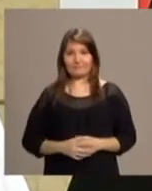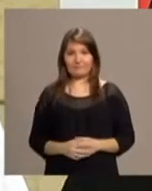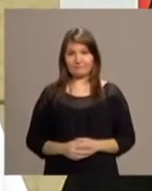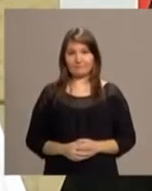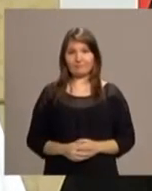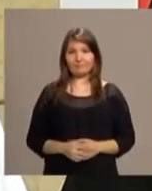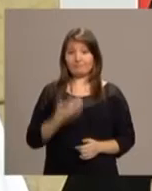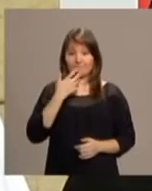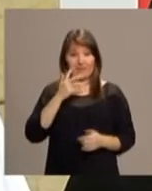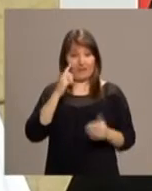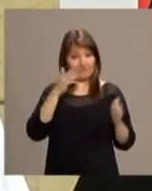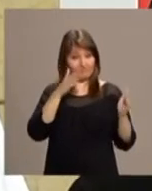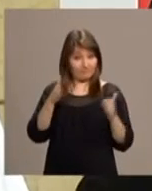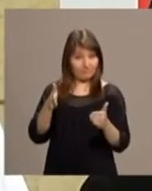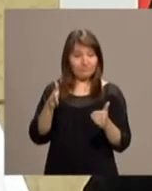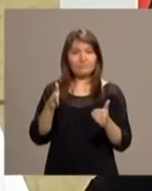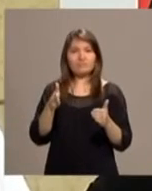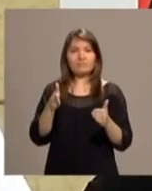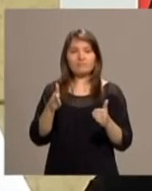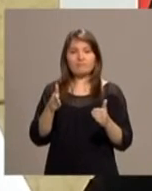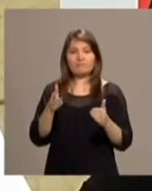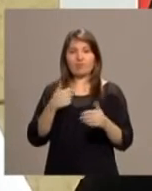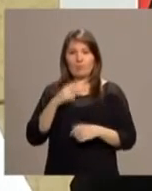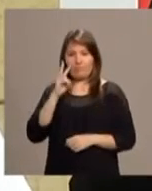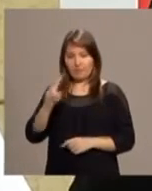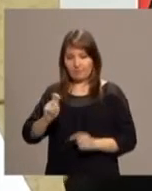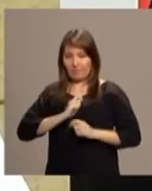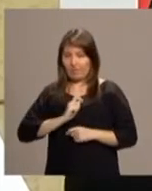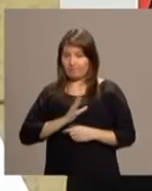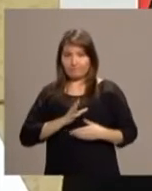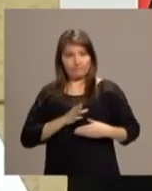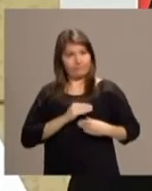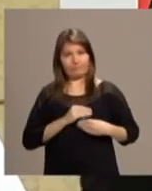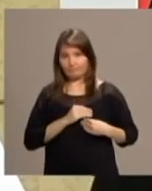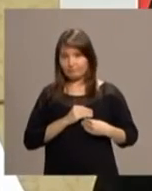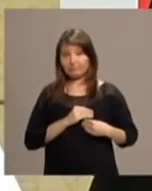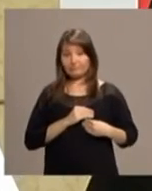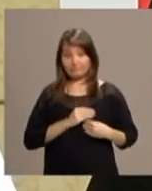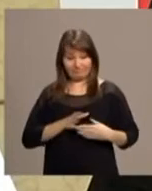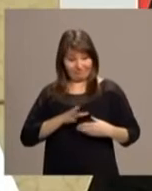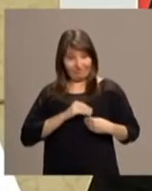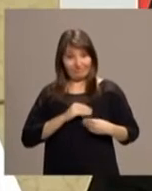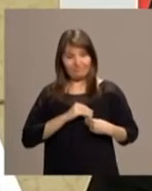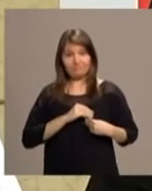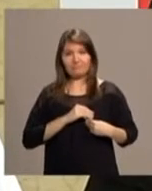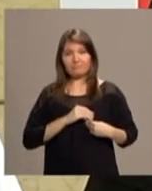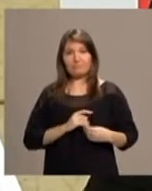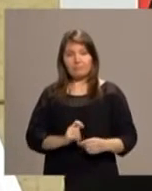Para que la mirada nos lleve a la compasión. Y la compasión,